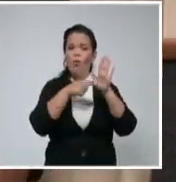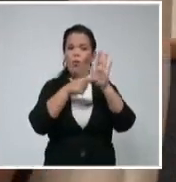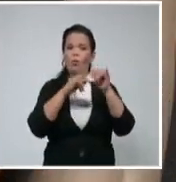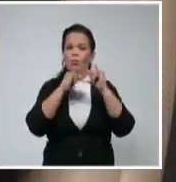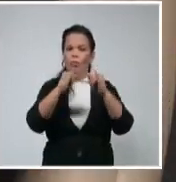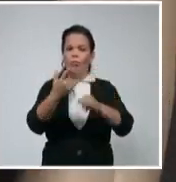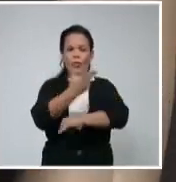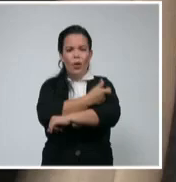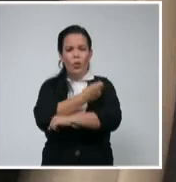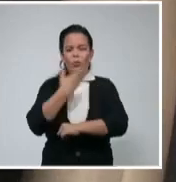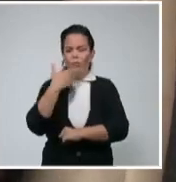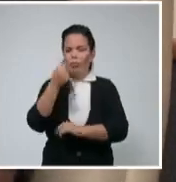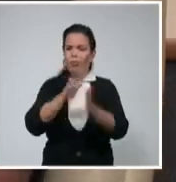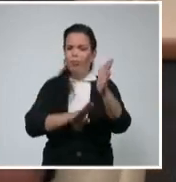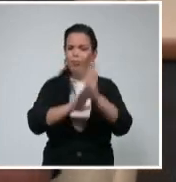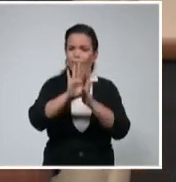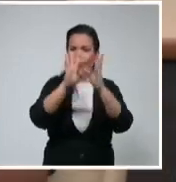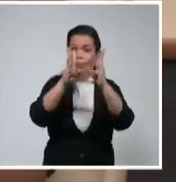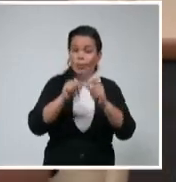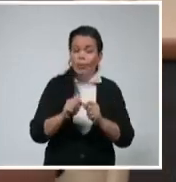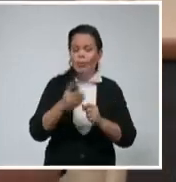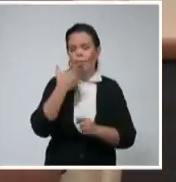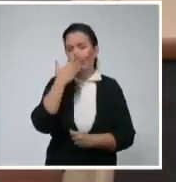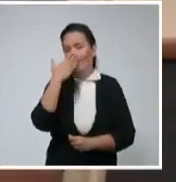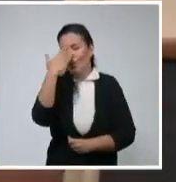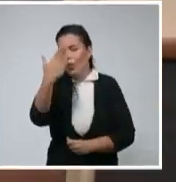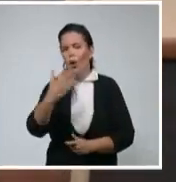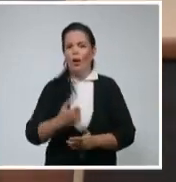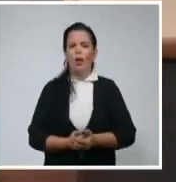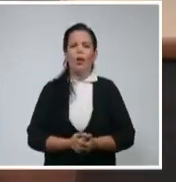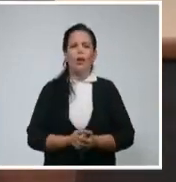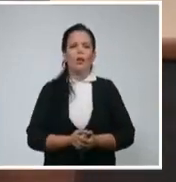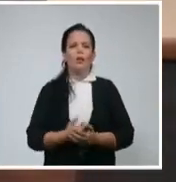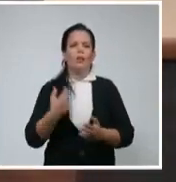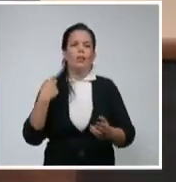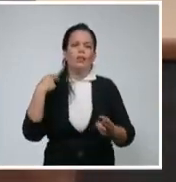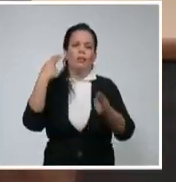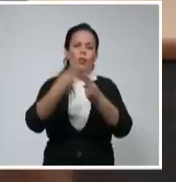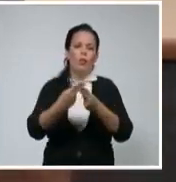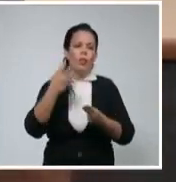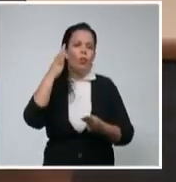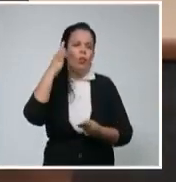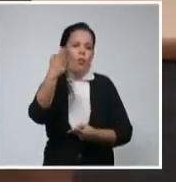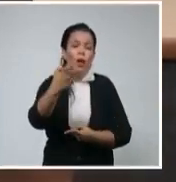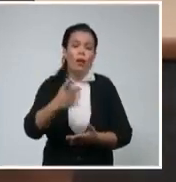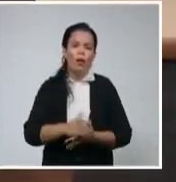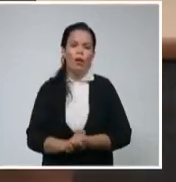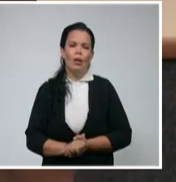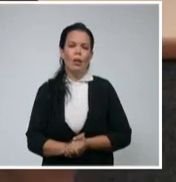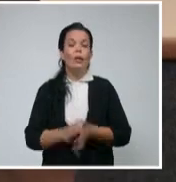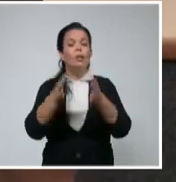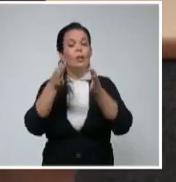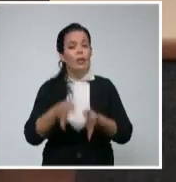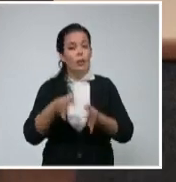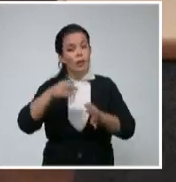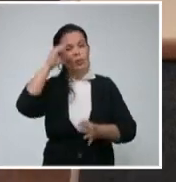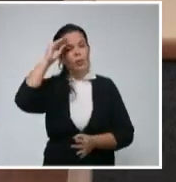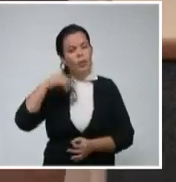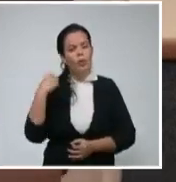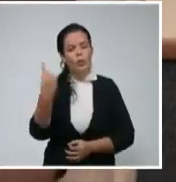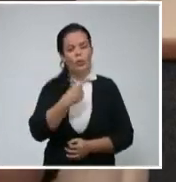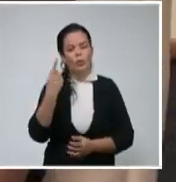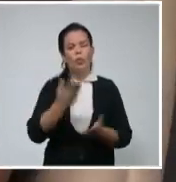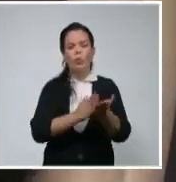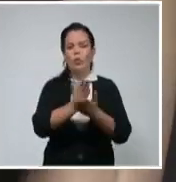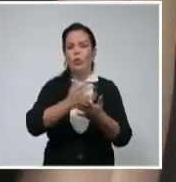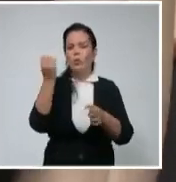población, deseos, esperanzas, pero siempre que haya la convicción de que vamos a trabajar ante